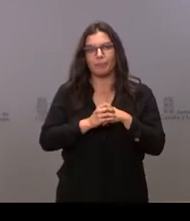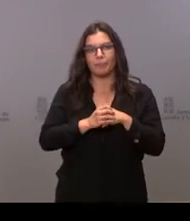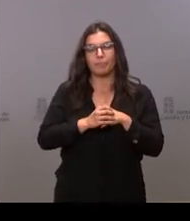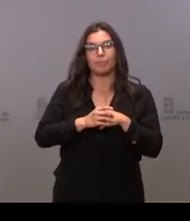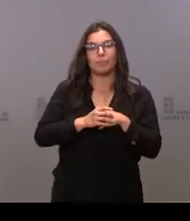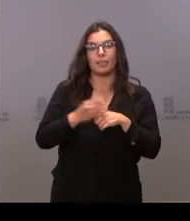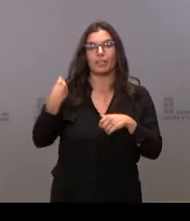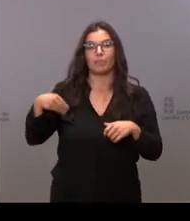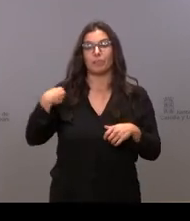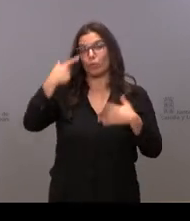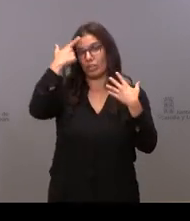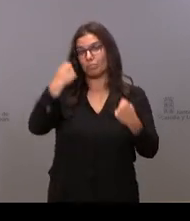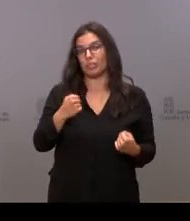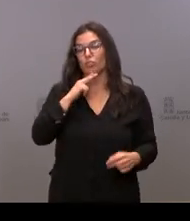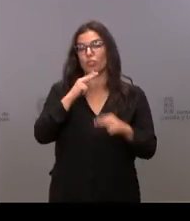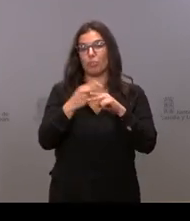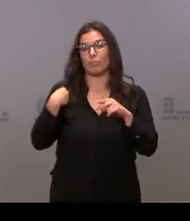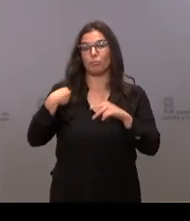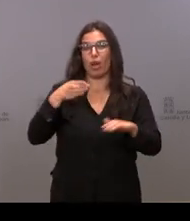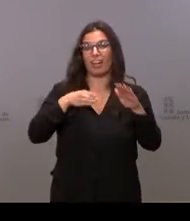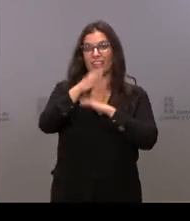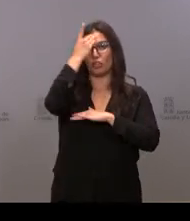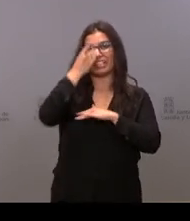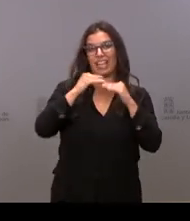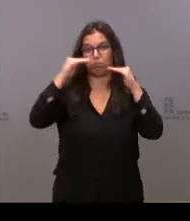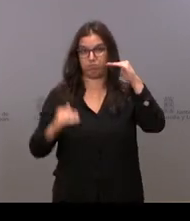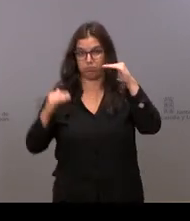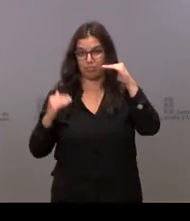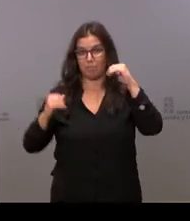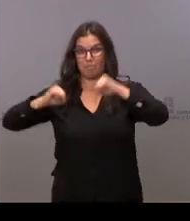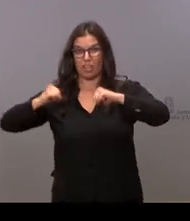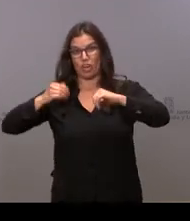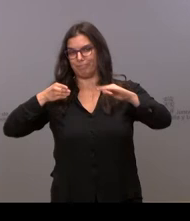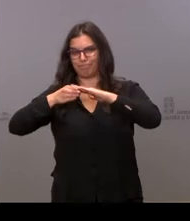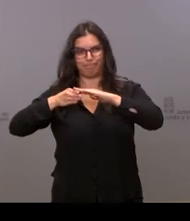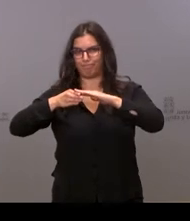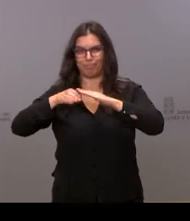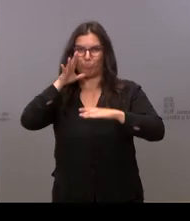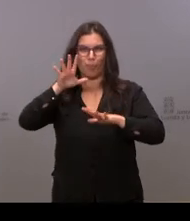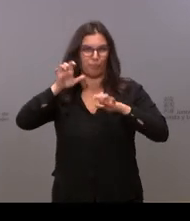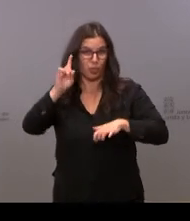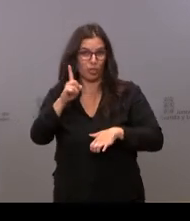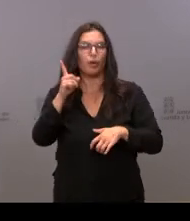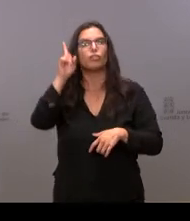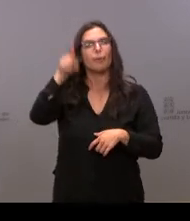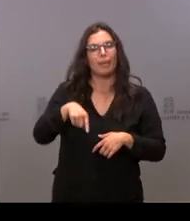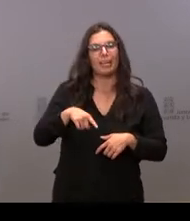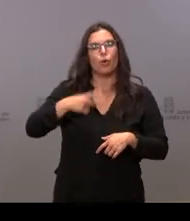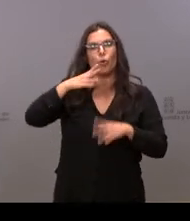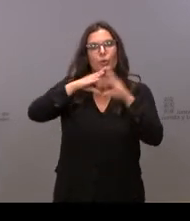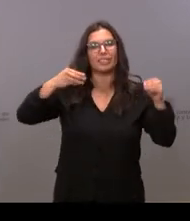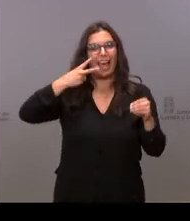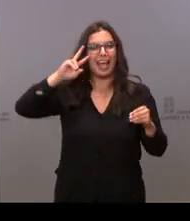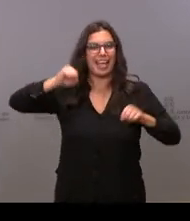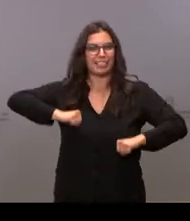llaman los expertos la brecha digital en las personas mayores o con nuevas sedes de la Universidad de la Experiencia, como se